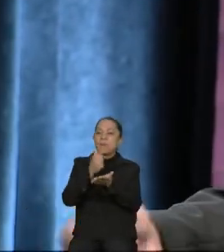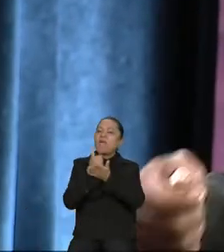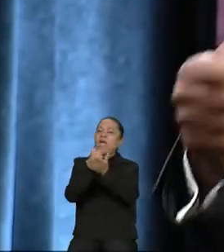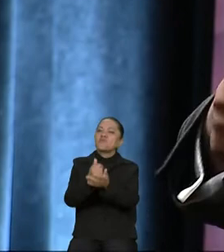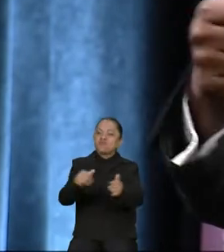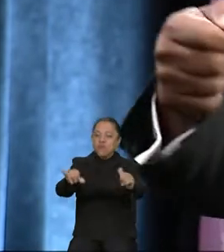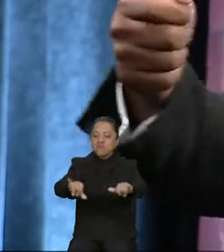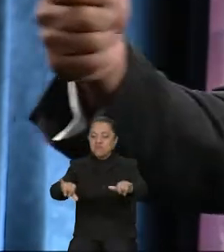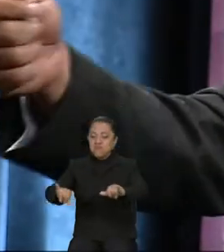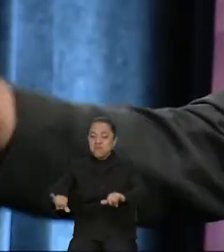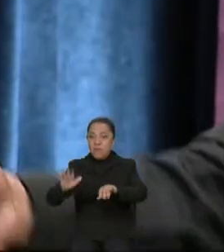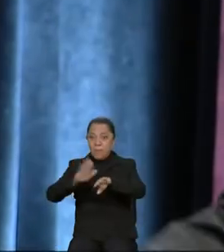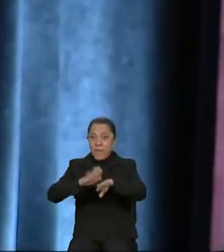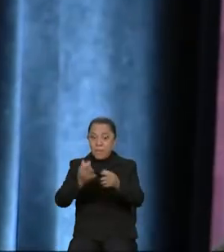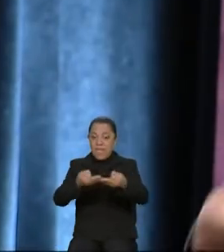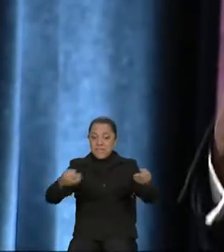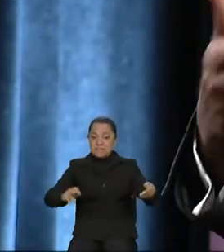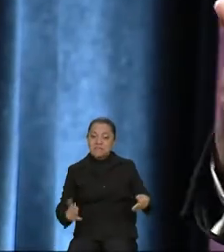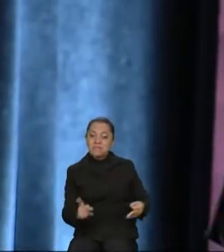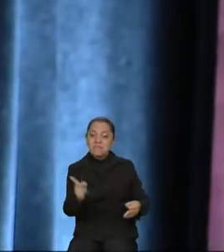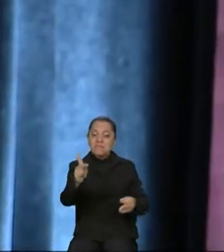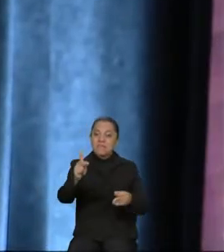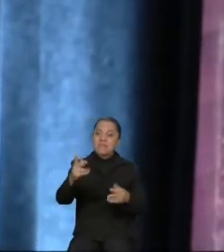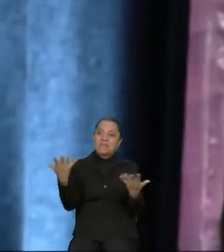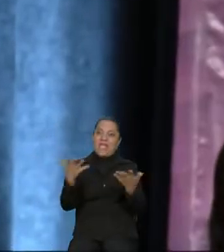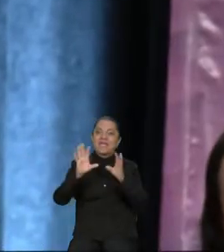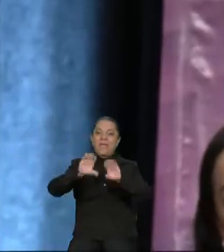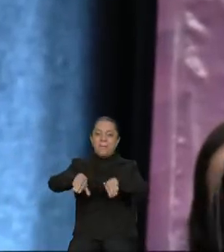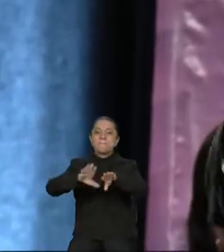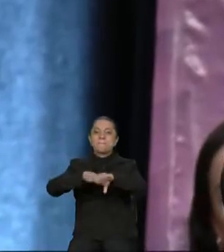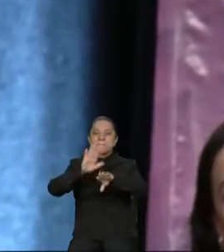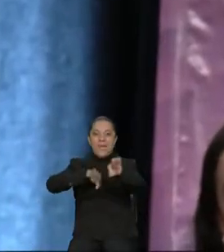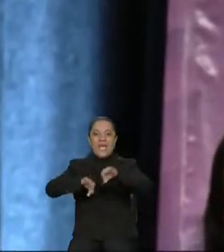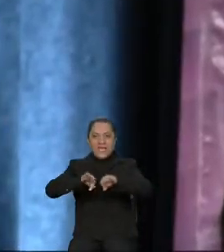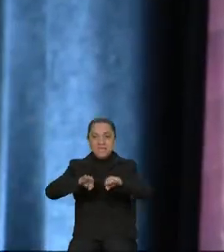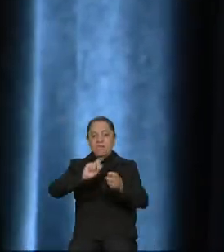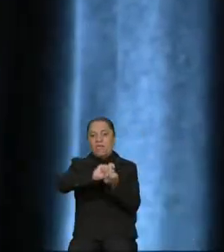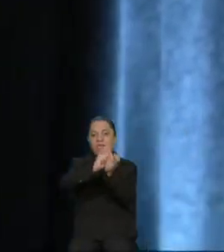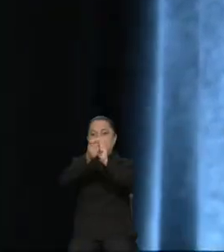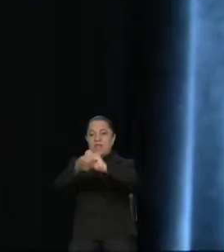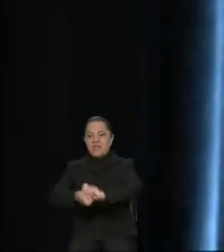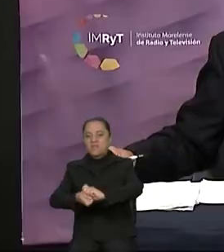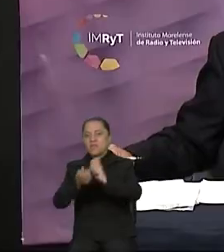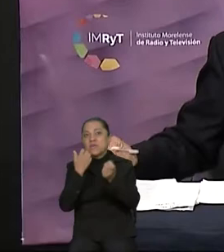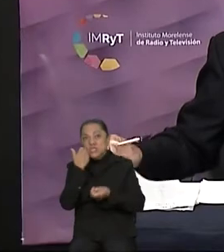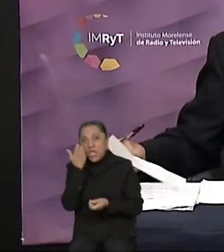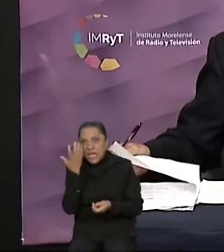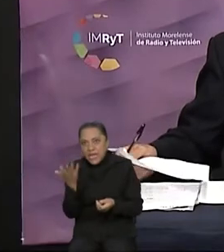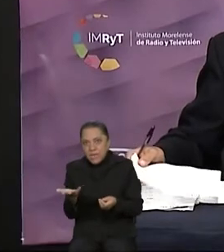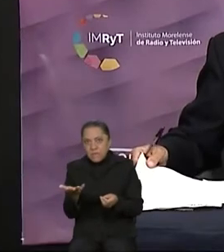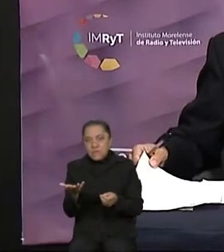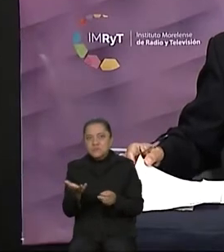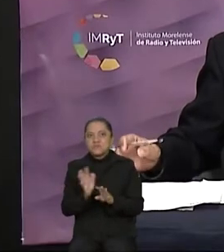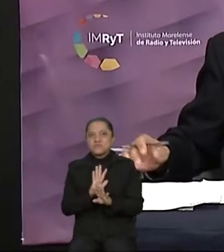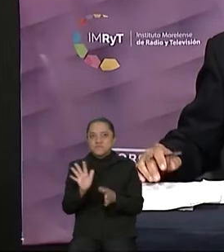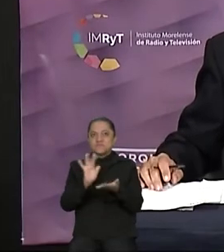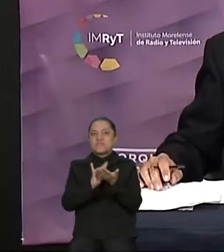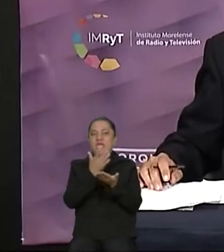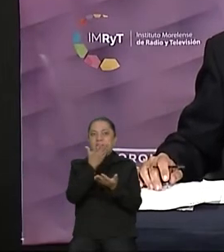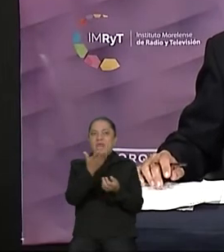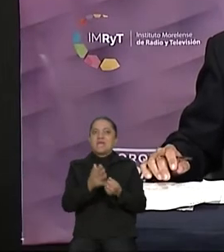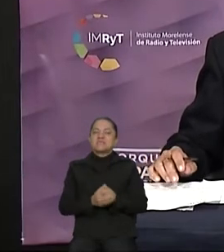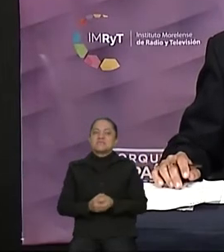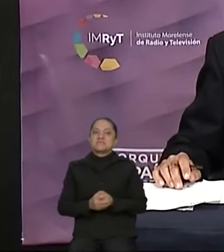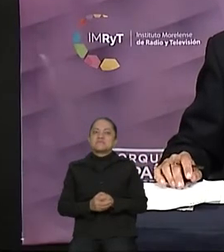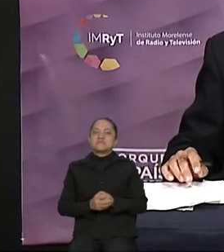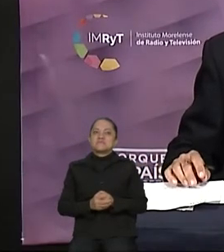producir, se puedan generar empleos y se pueda hacer la transformación que tanto queremos. Muchas gracias, candidato. Y ahora vamos